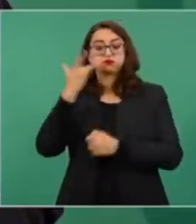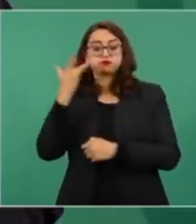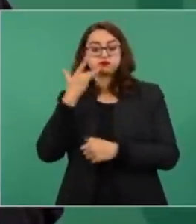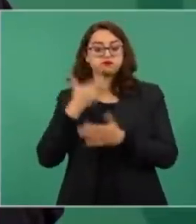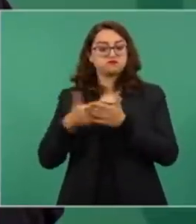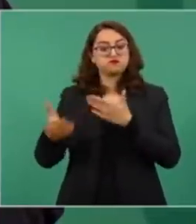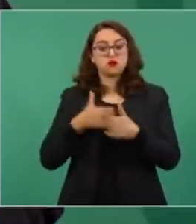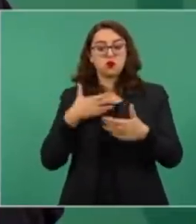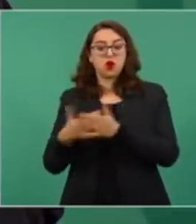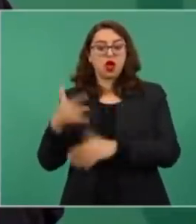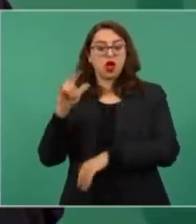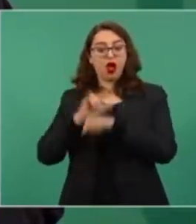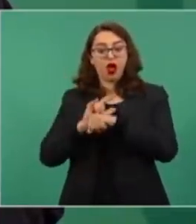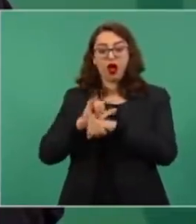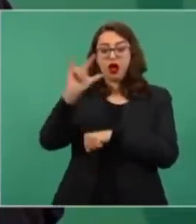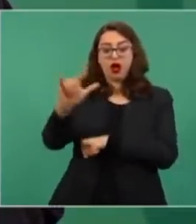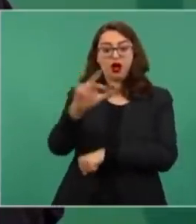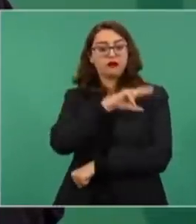trasladarse en avión privado.